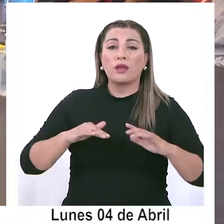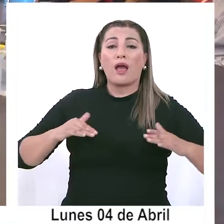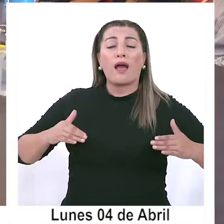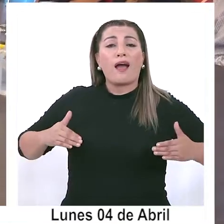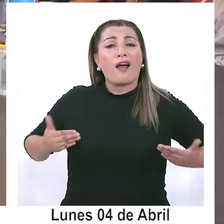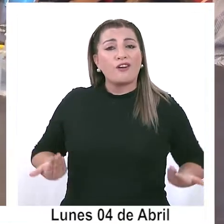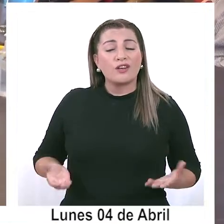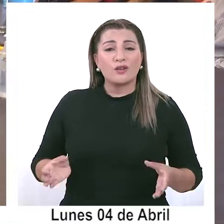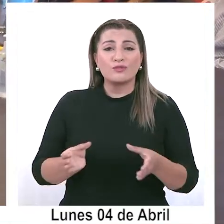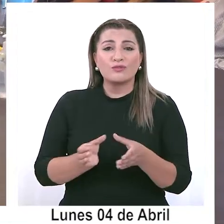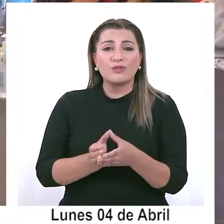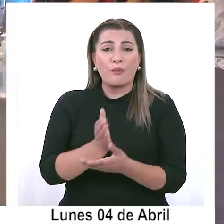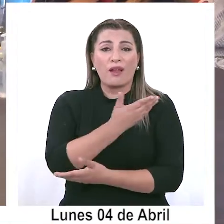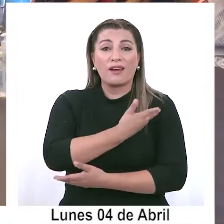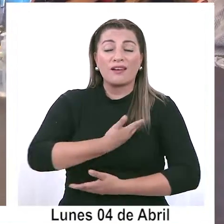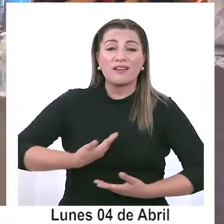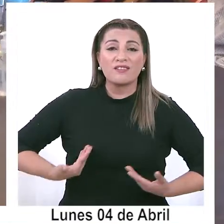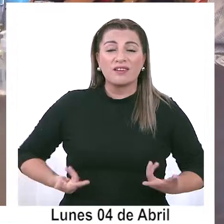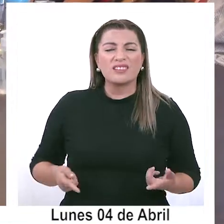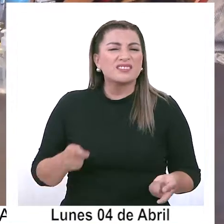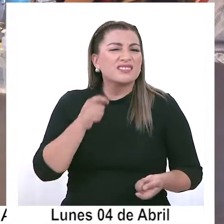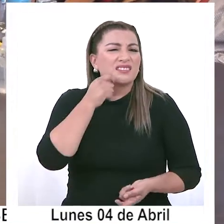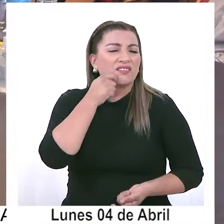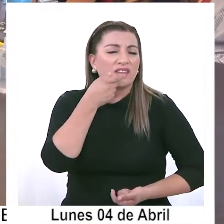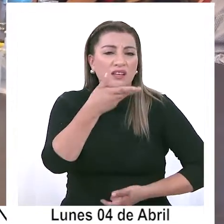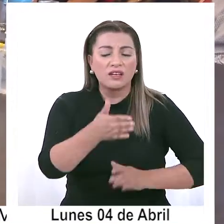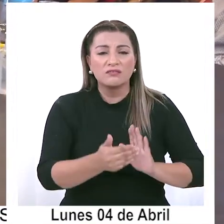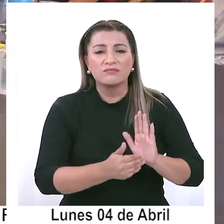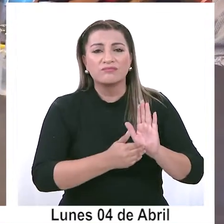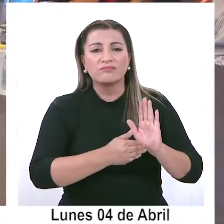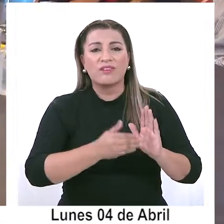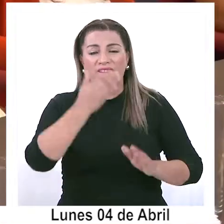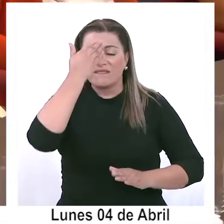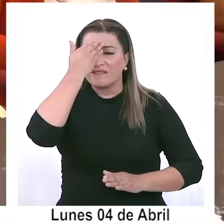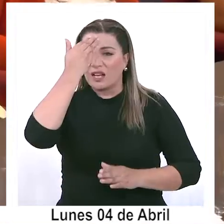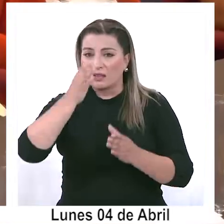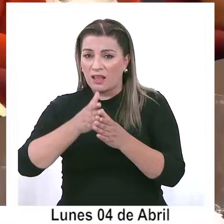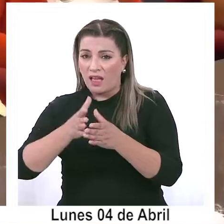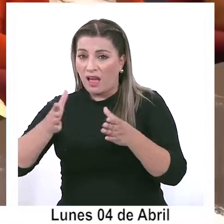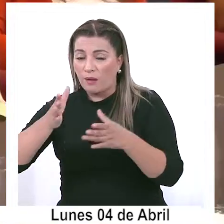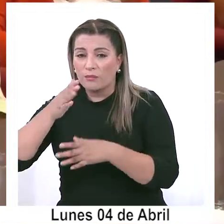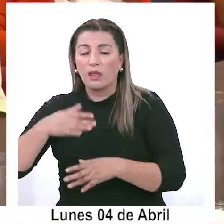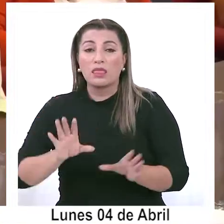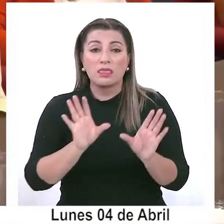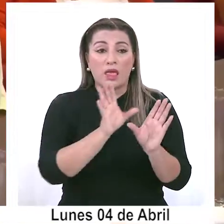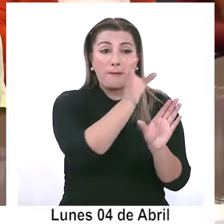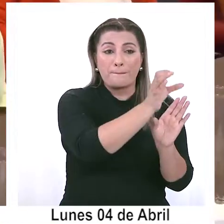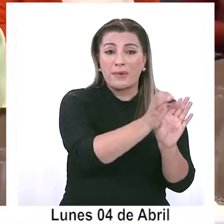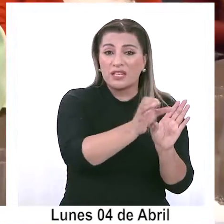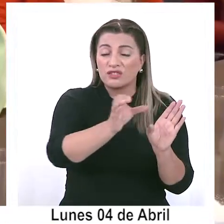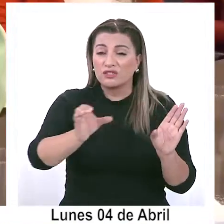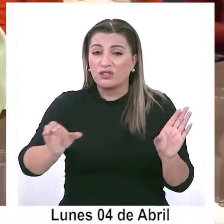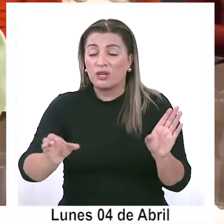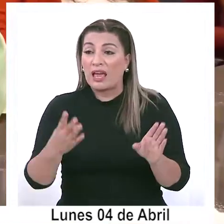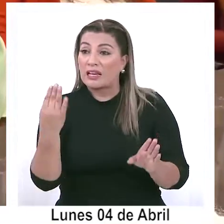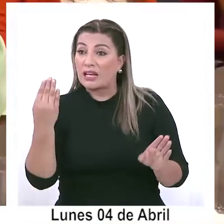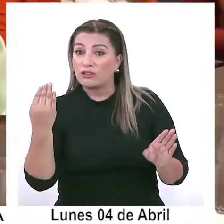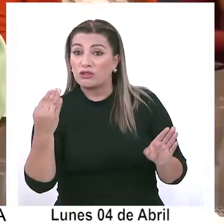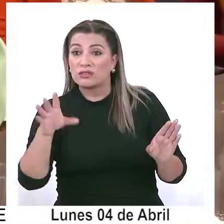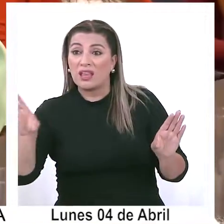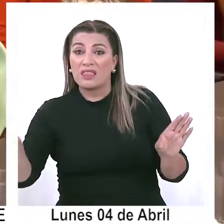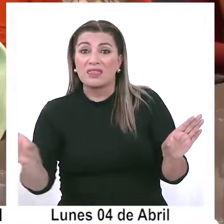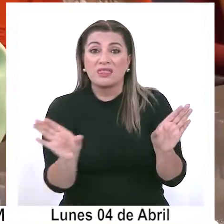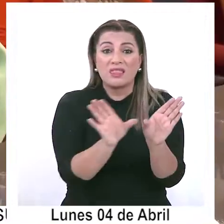gabinete regional refleja una preponderancia del Frente Amplio, ya que diez de los catorce Ceremis